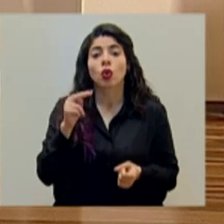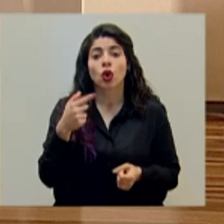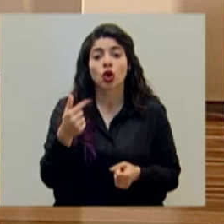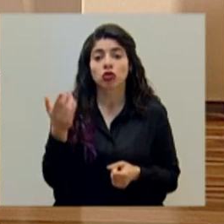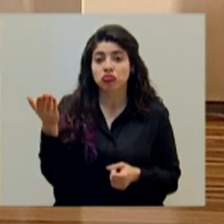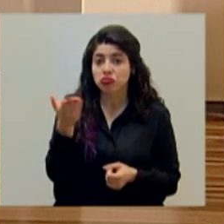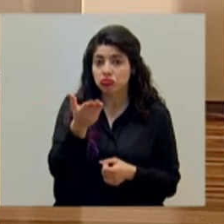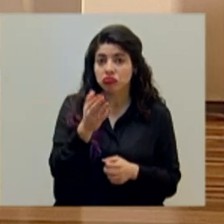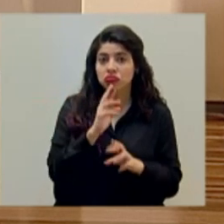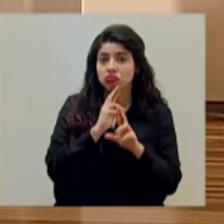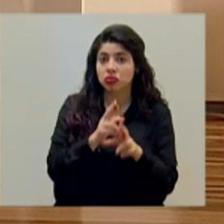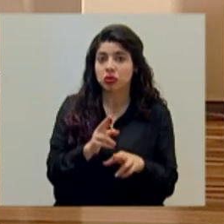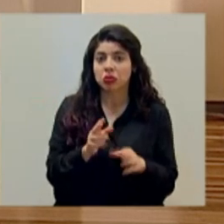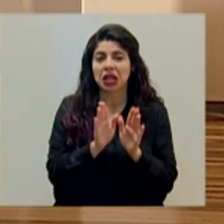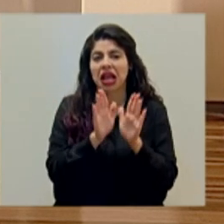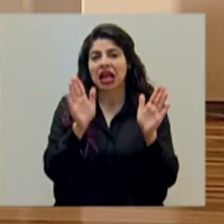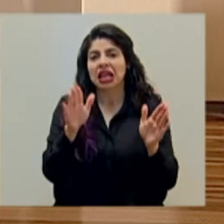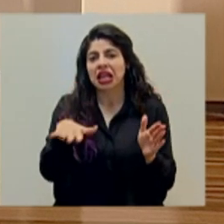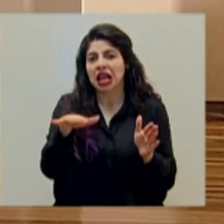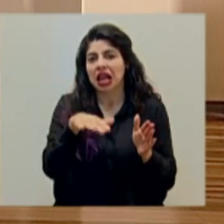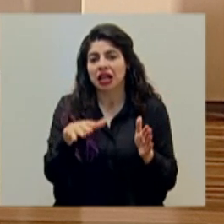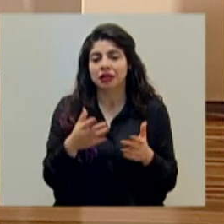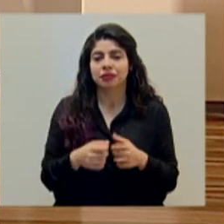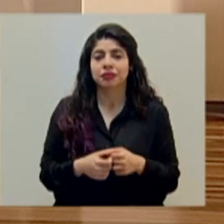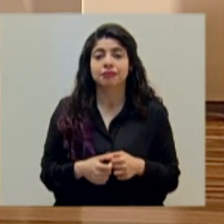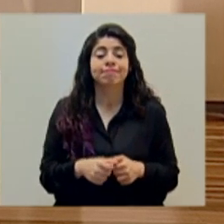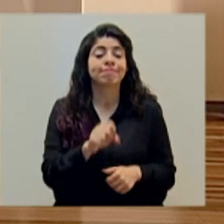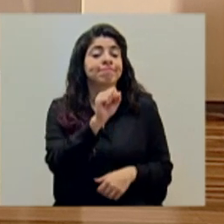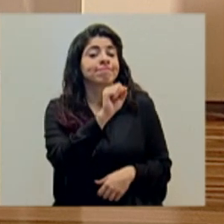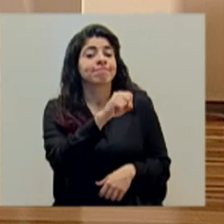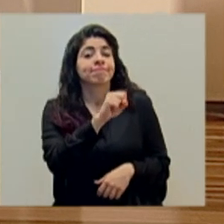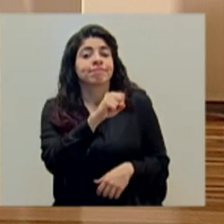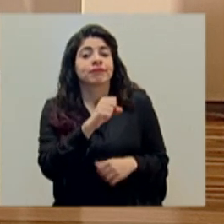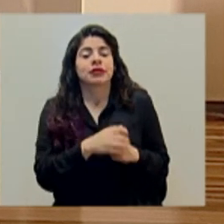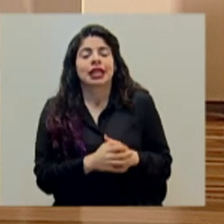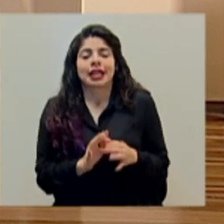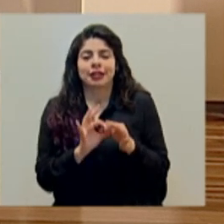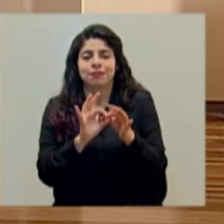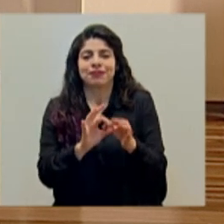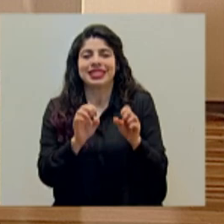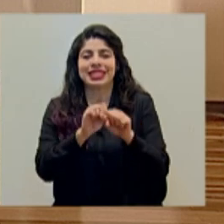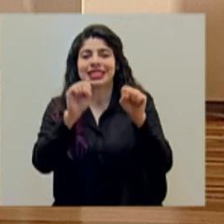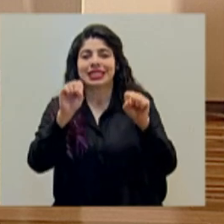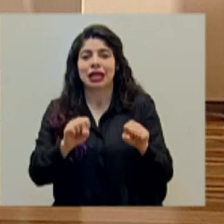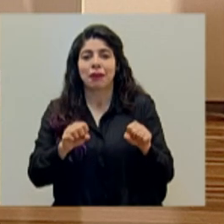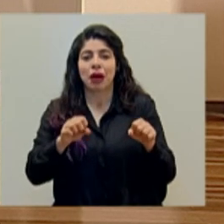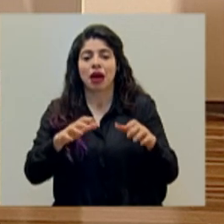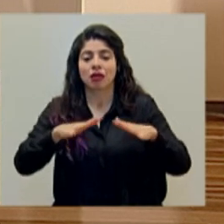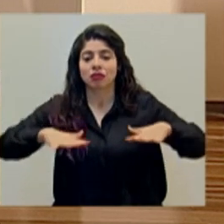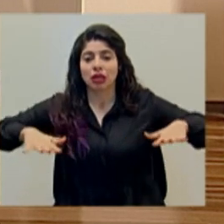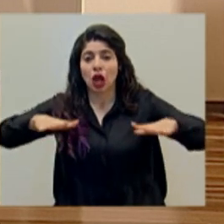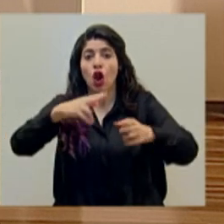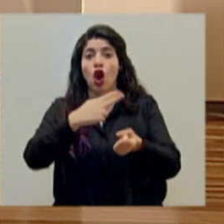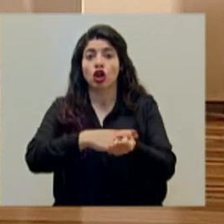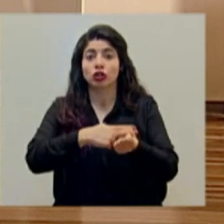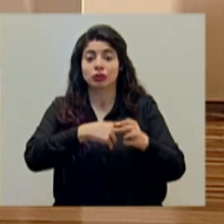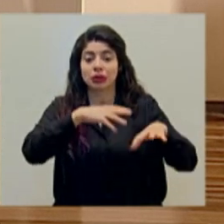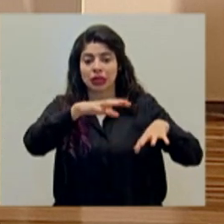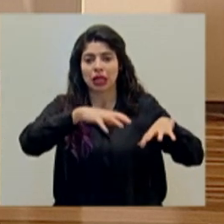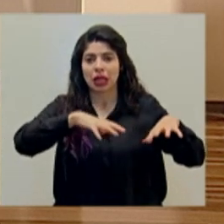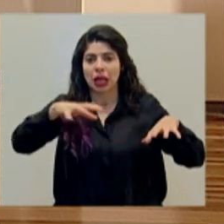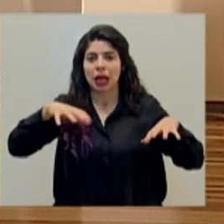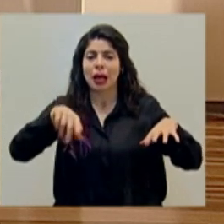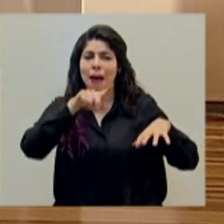ampliar esta consulta o un panorama general de la misma. Sí, en relación al sistema hospitalario vamos a tener, la pregunta